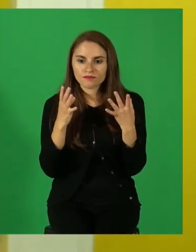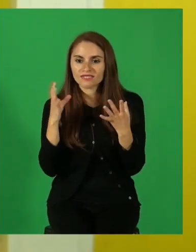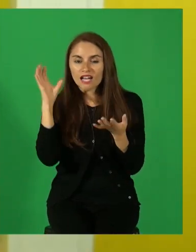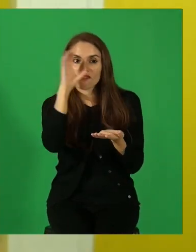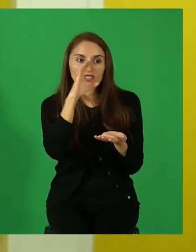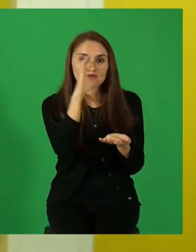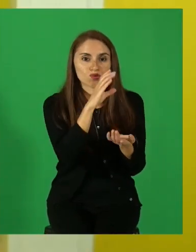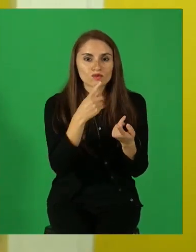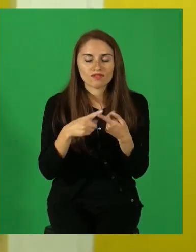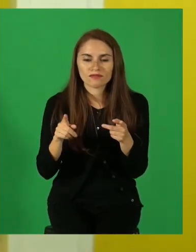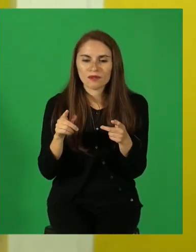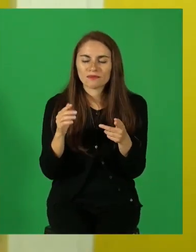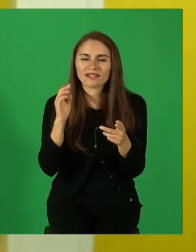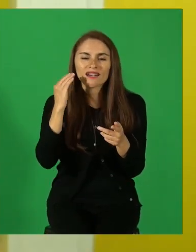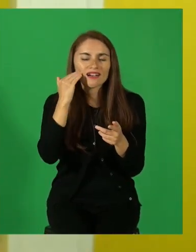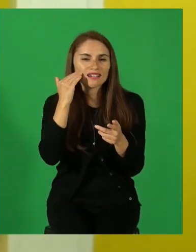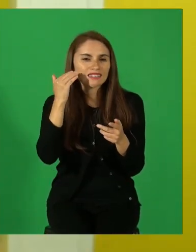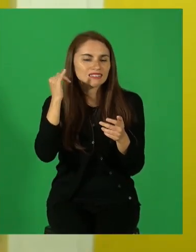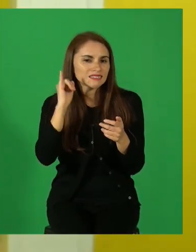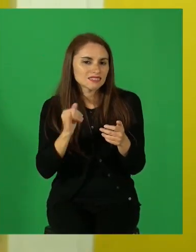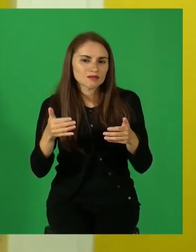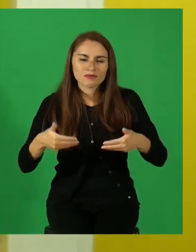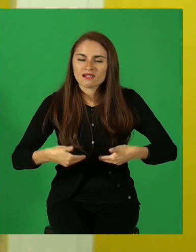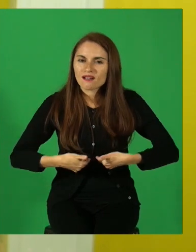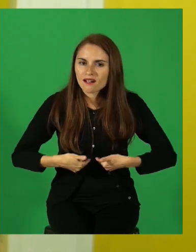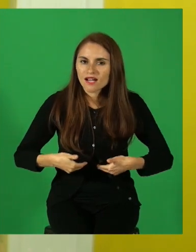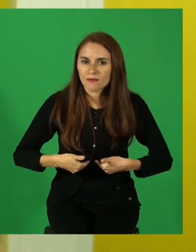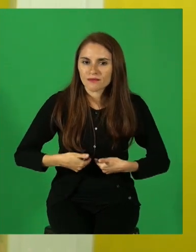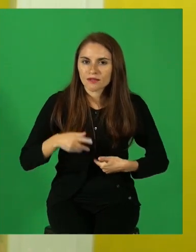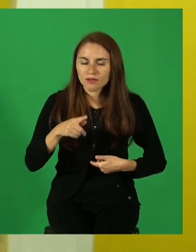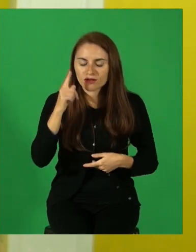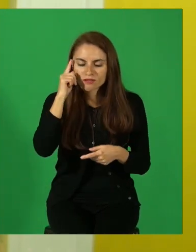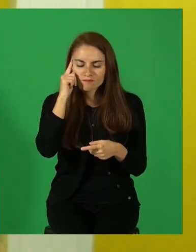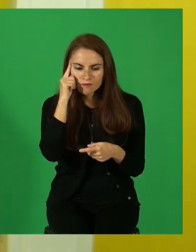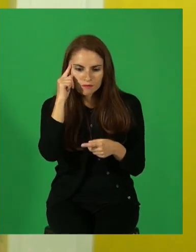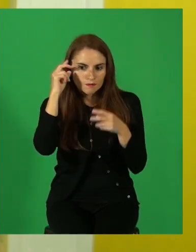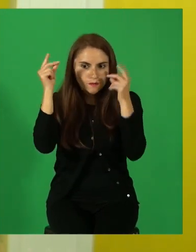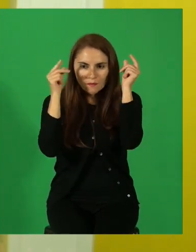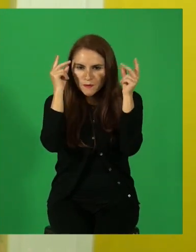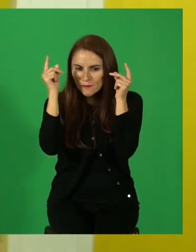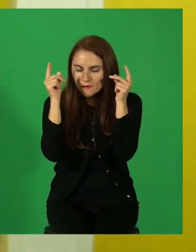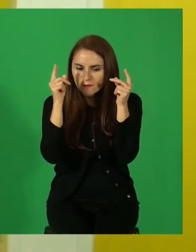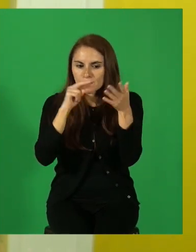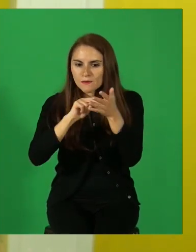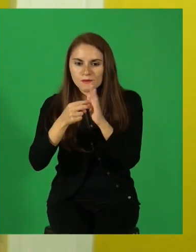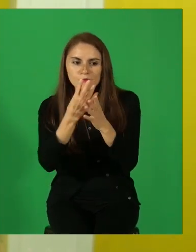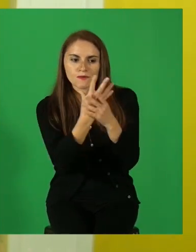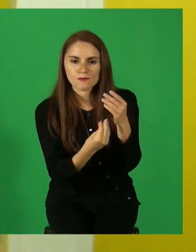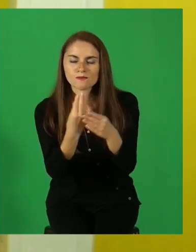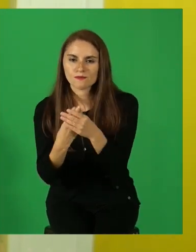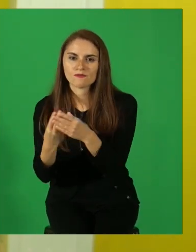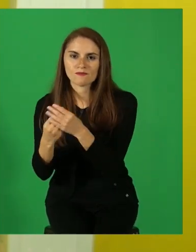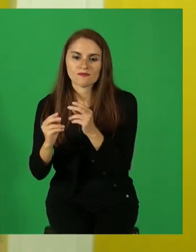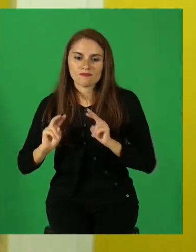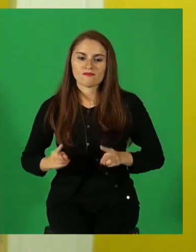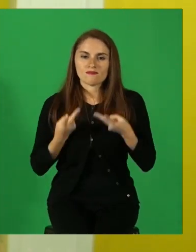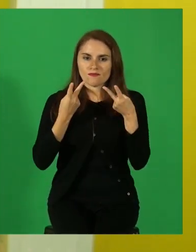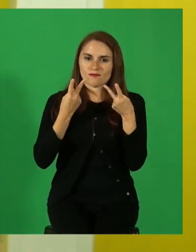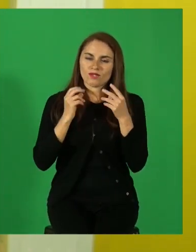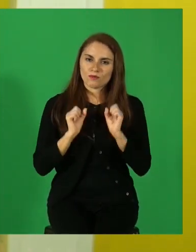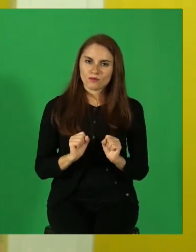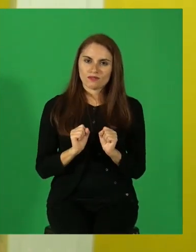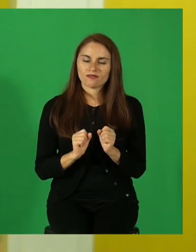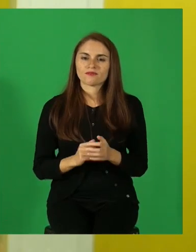Generalmente pasa hambre, pero con su astucia logra salvar todos esos obstáculos y puede sobrevivir.